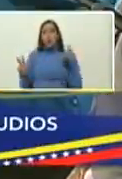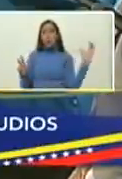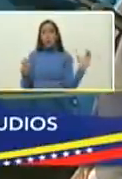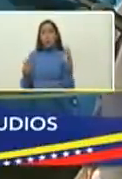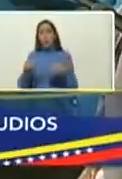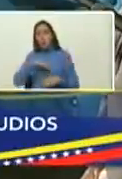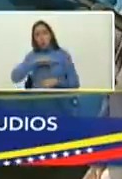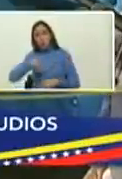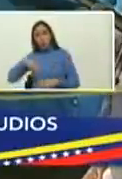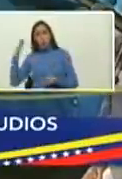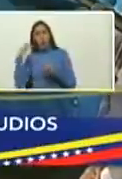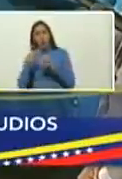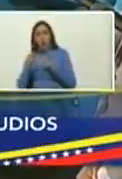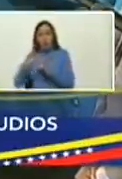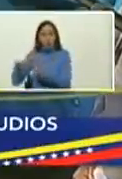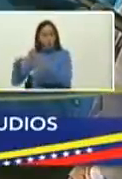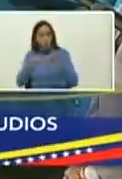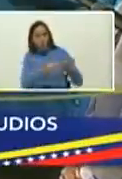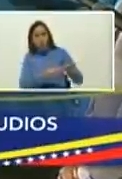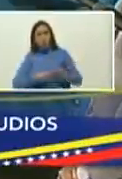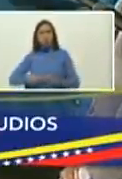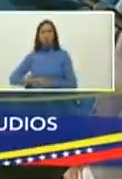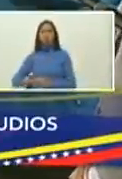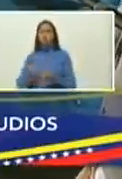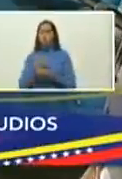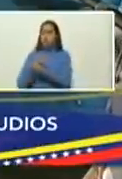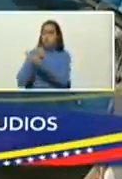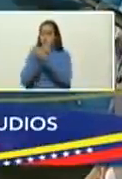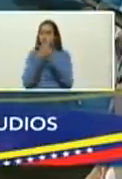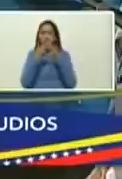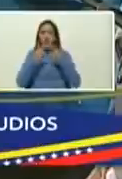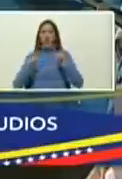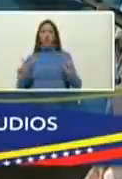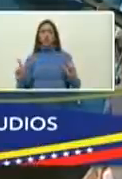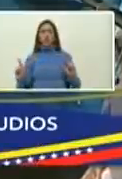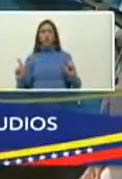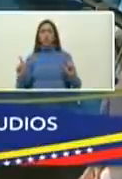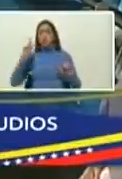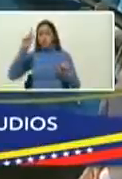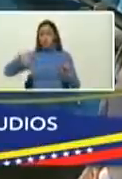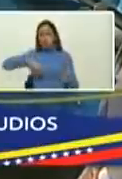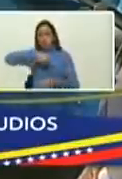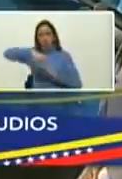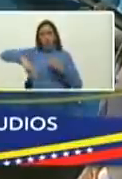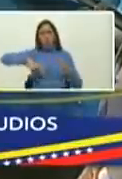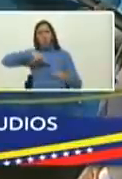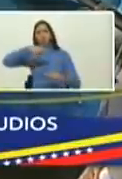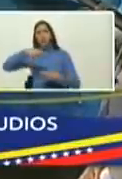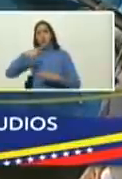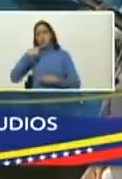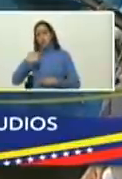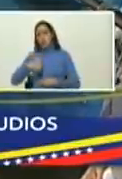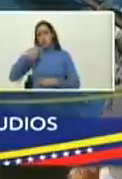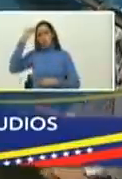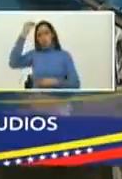destino es la unión es el amor es la liberación es la revolución digo yo